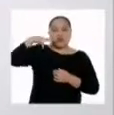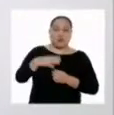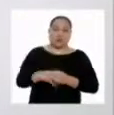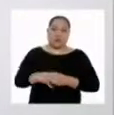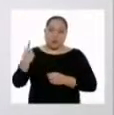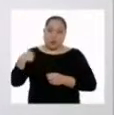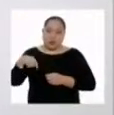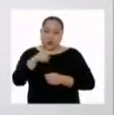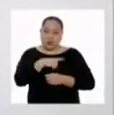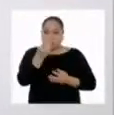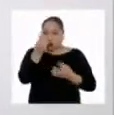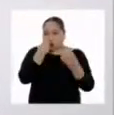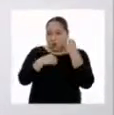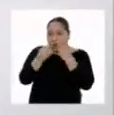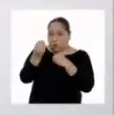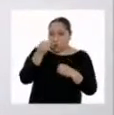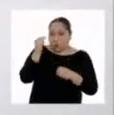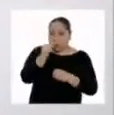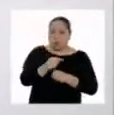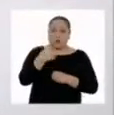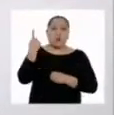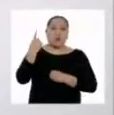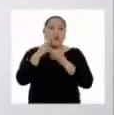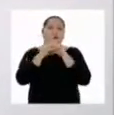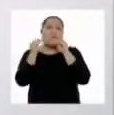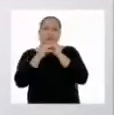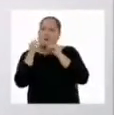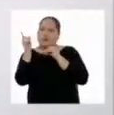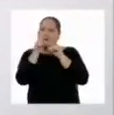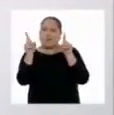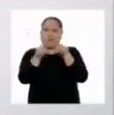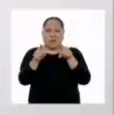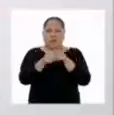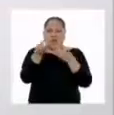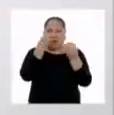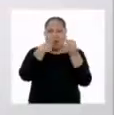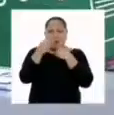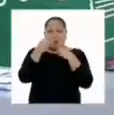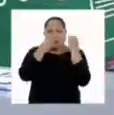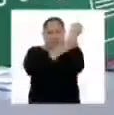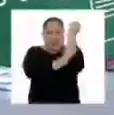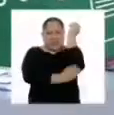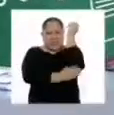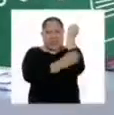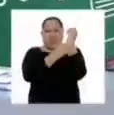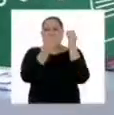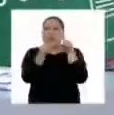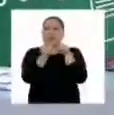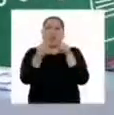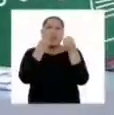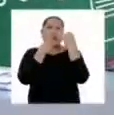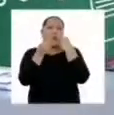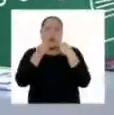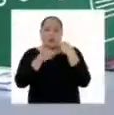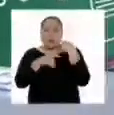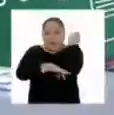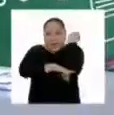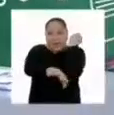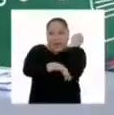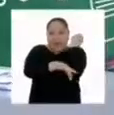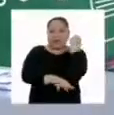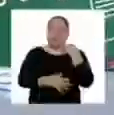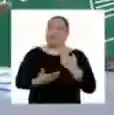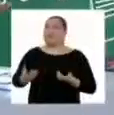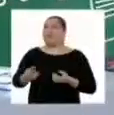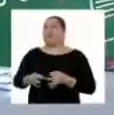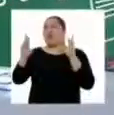consumimos como alimento no solo sus frutos, sino también sus raíces y tallos. Tenemos muchísima suerte de vivir